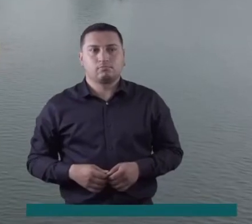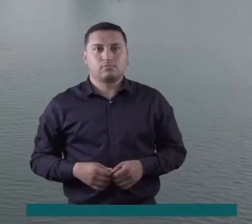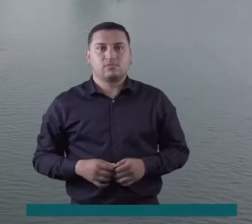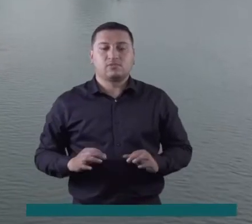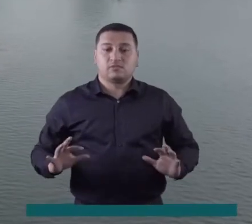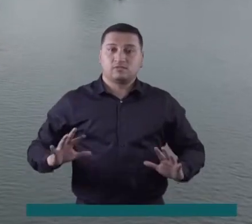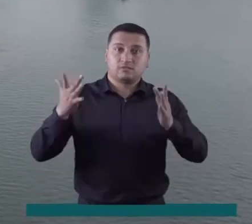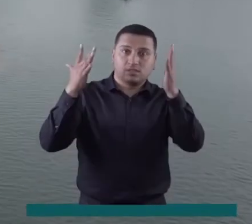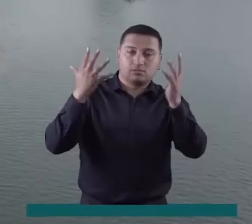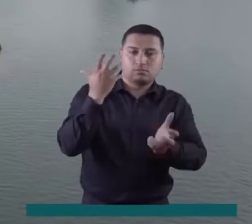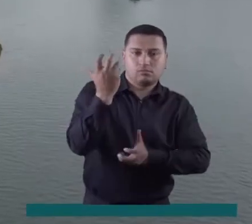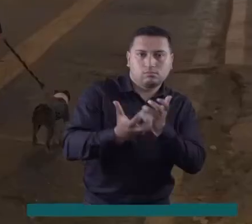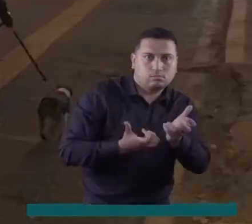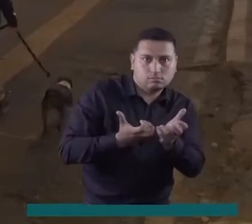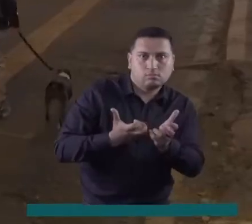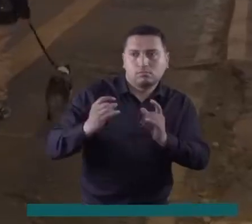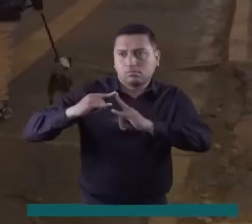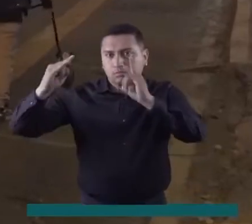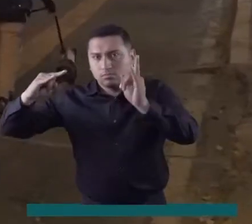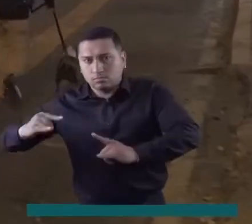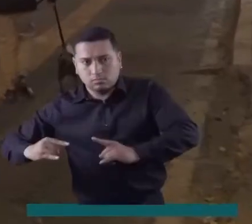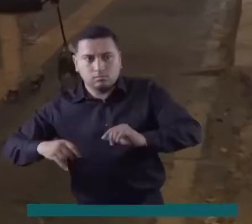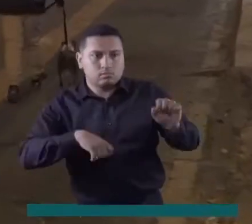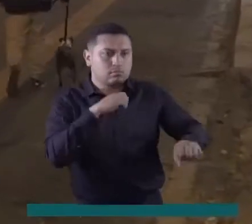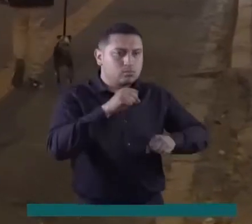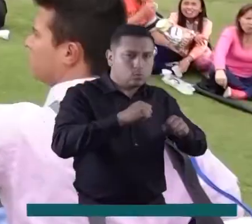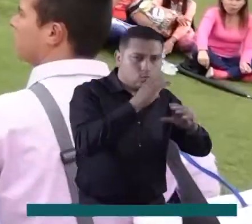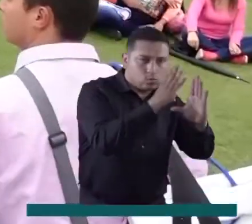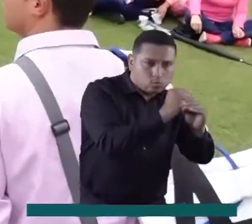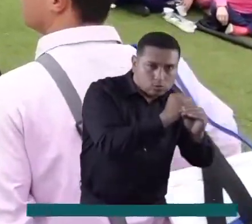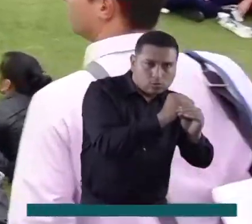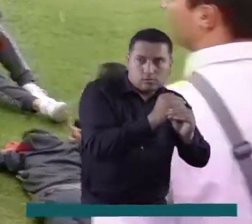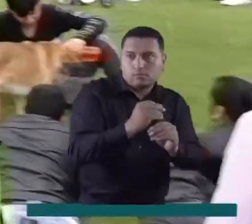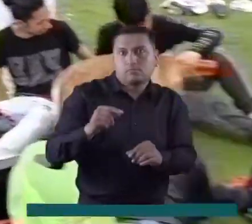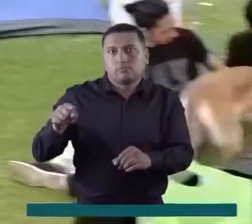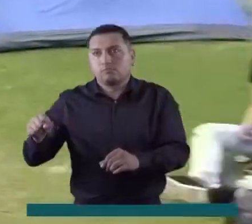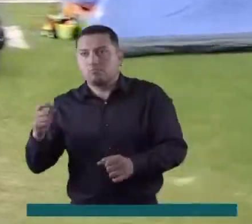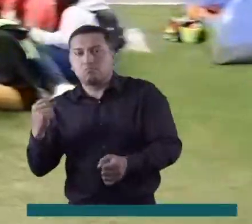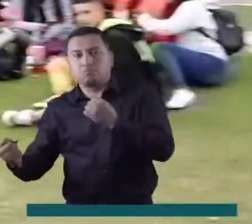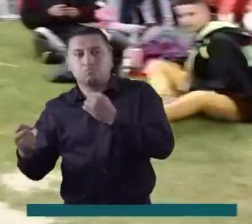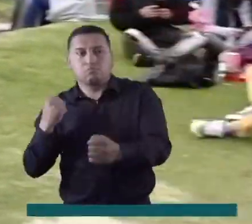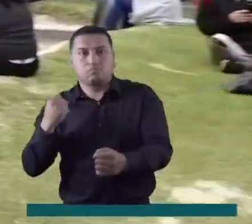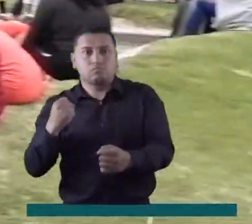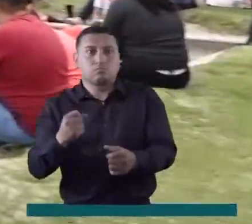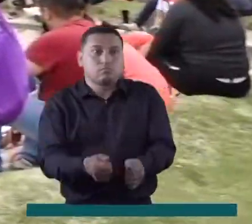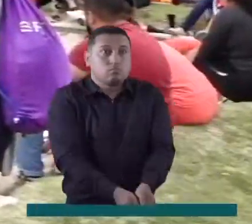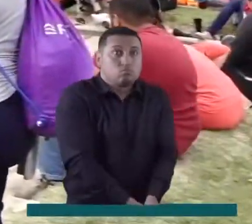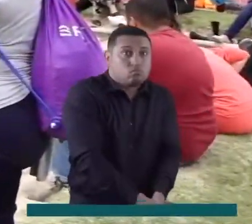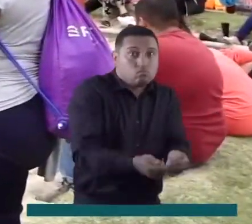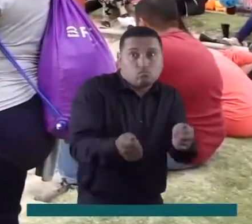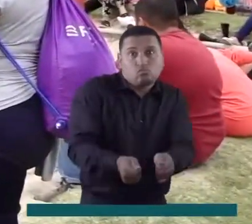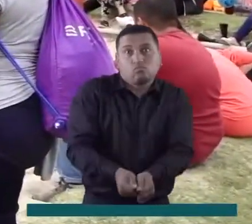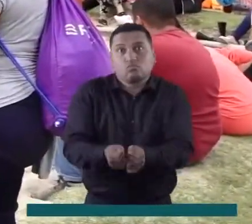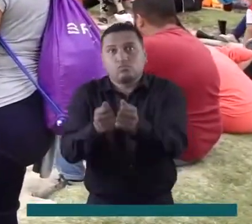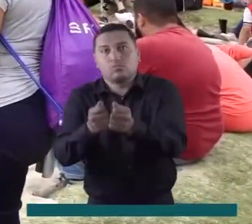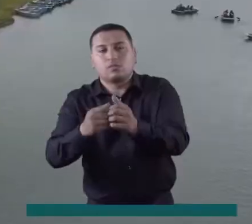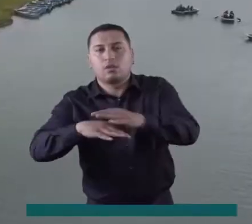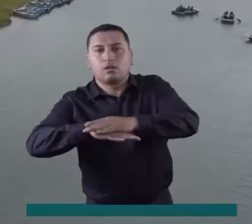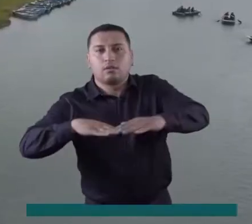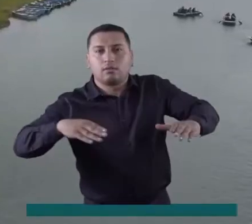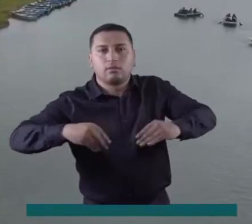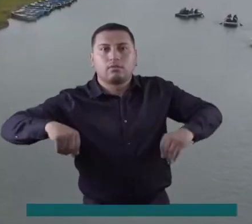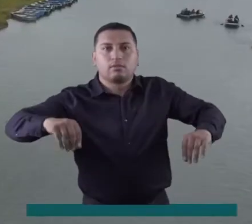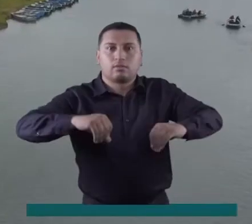Festival gastronómico, campamento, ciclovía nocturna, fitness y hasta una cancha de bola y playa en la antigua plaza de toros La Santa María